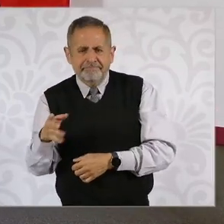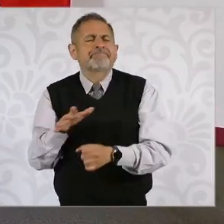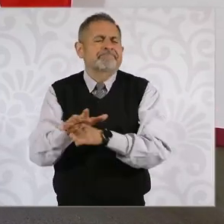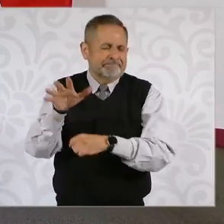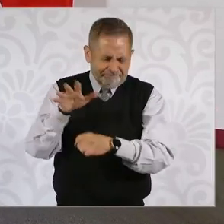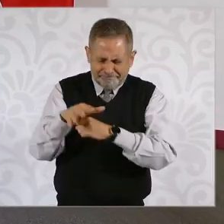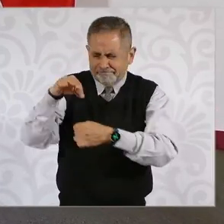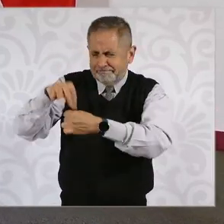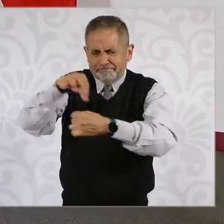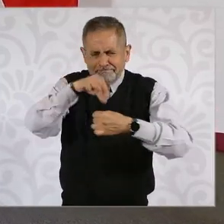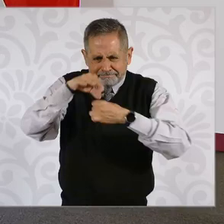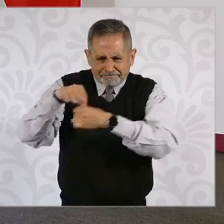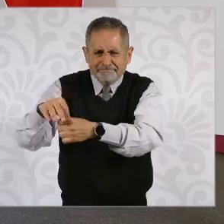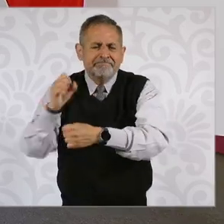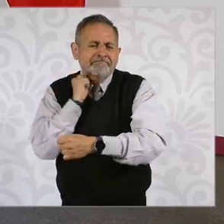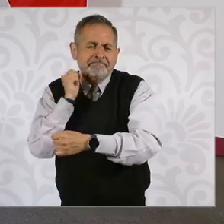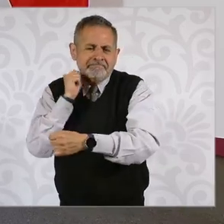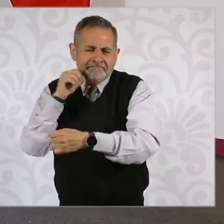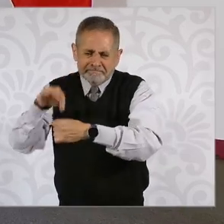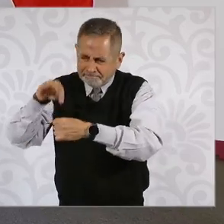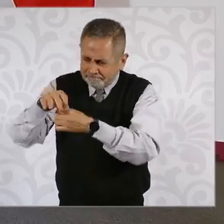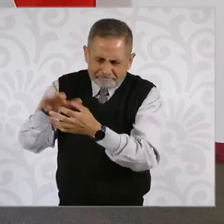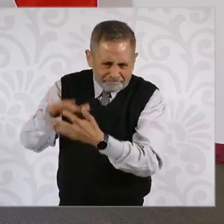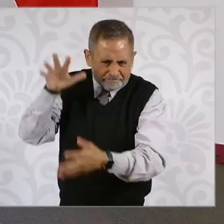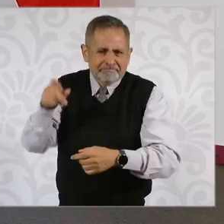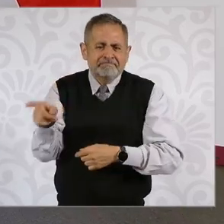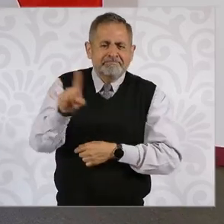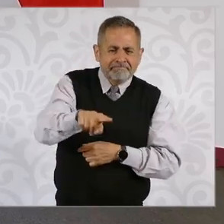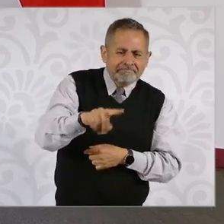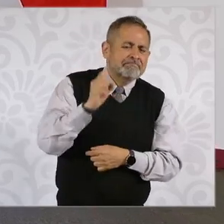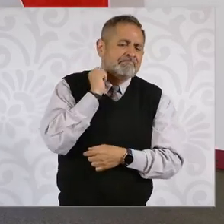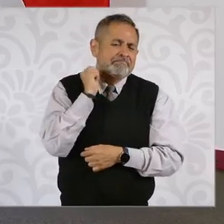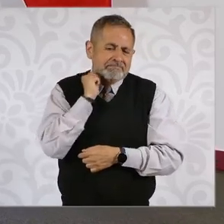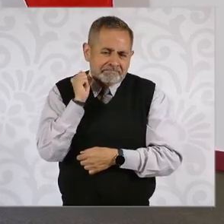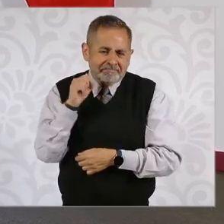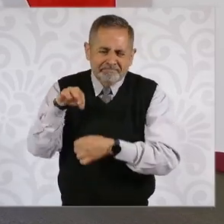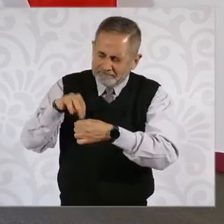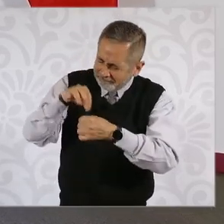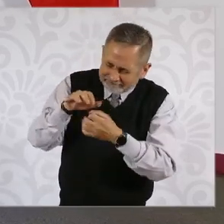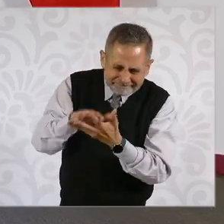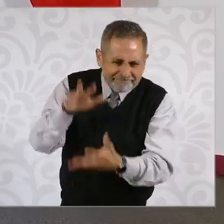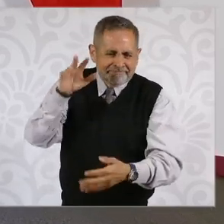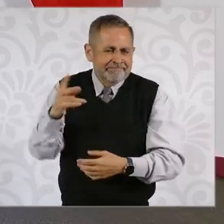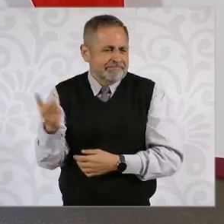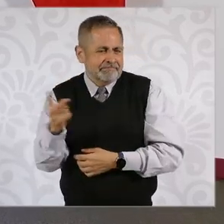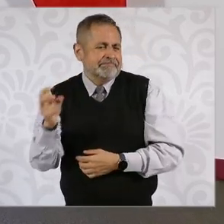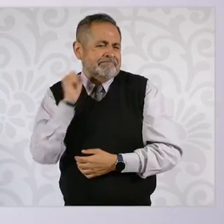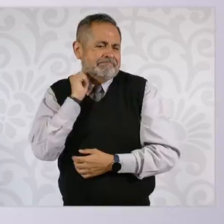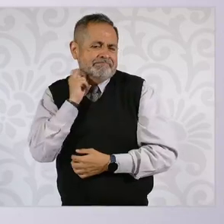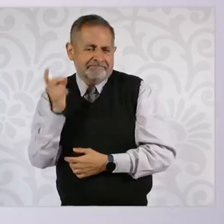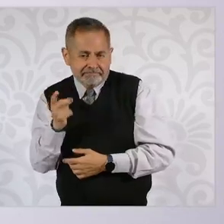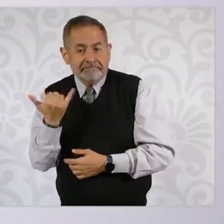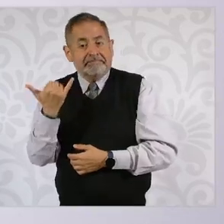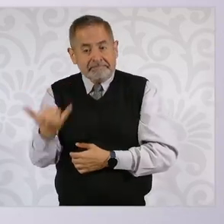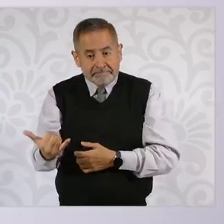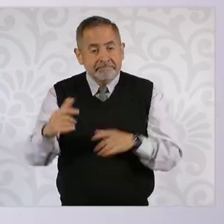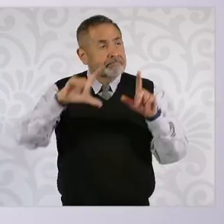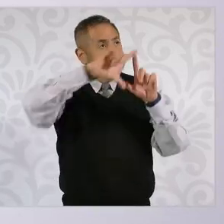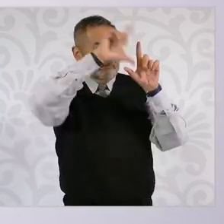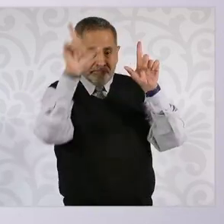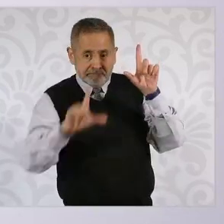Diputados, en la Cámara de Senadores y que la mayoría de los congresos locales hayan aprobado el cambio